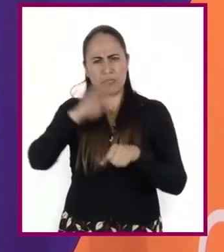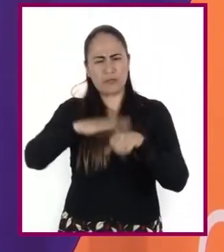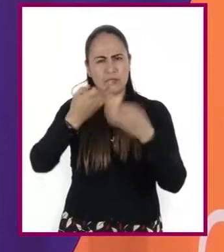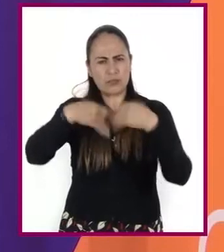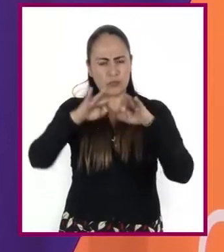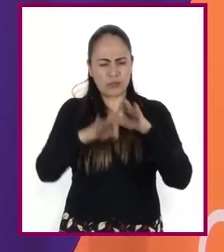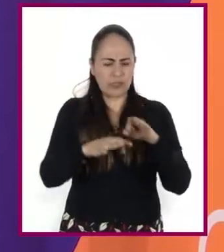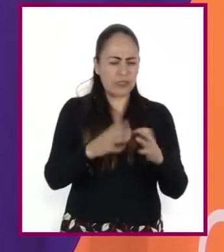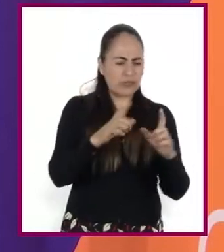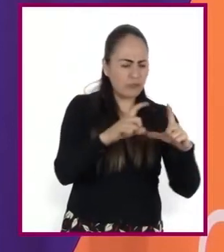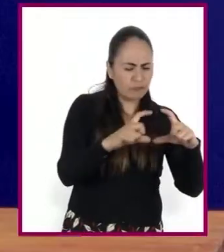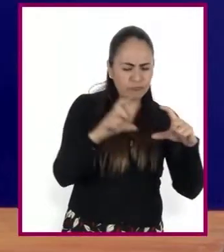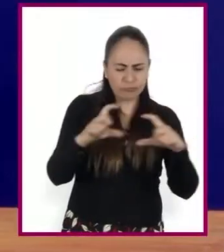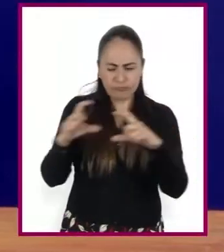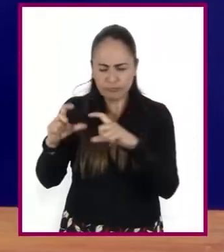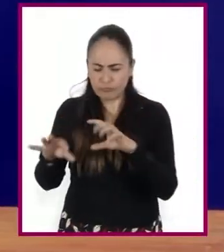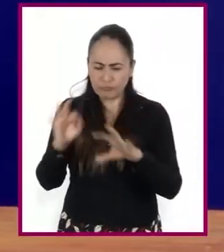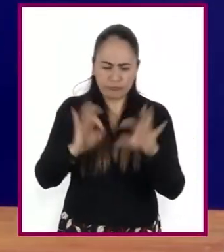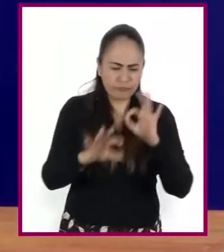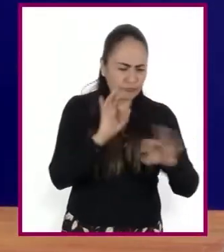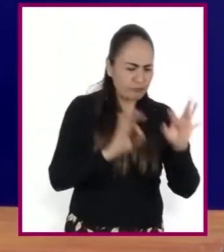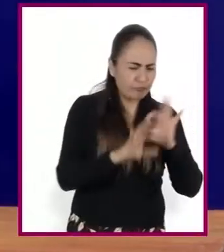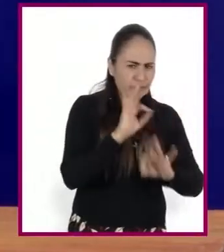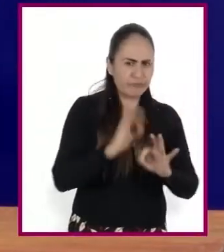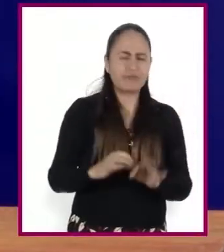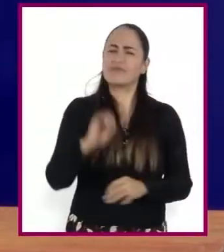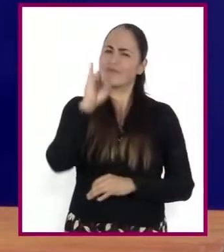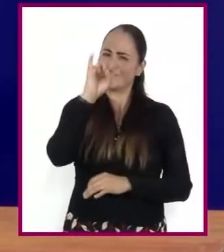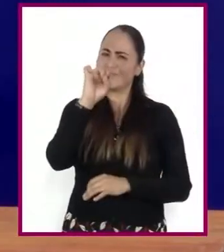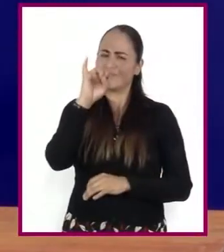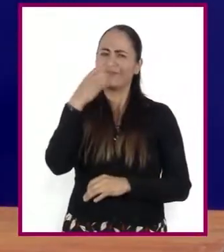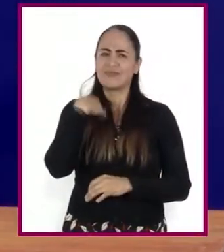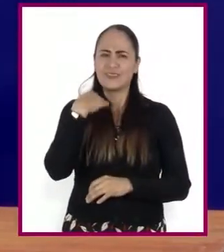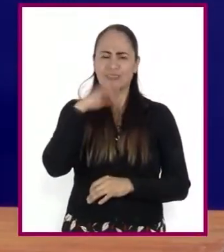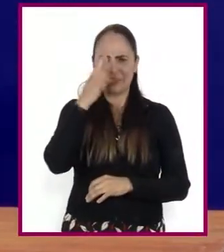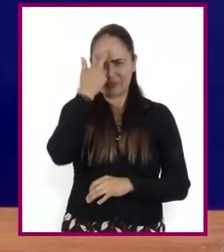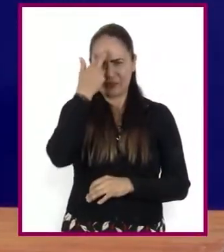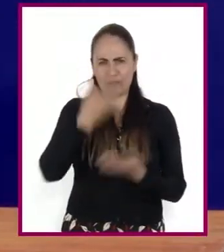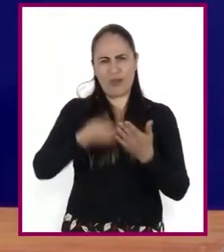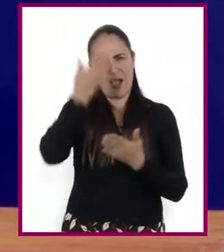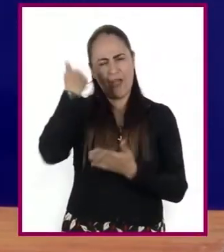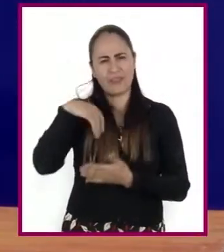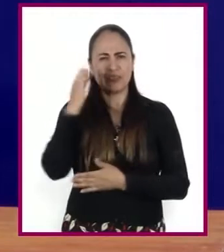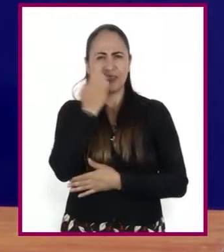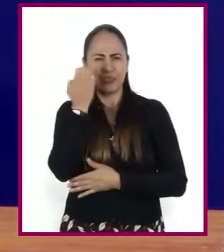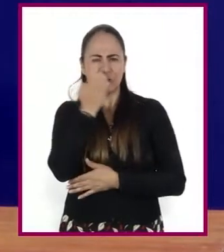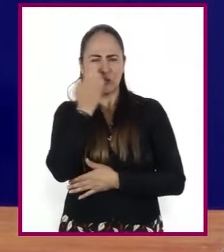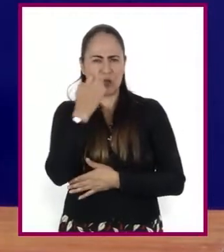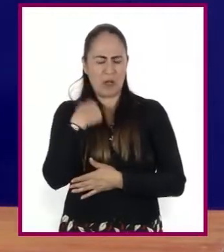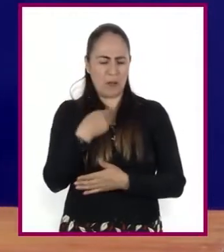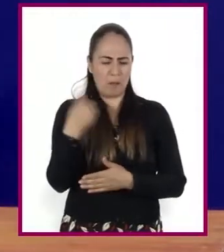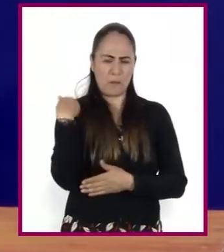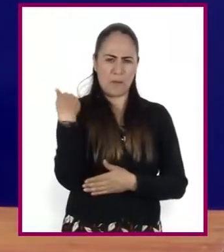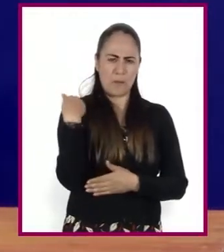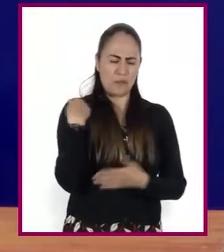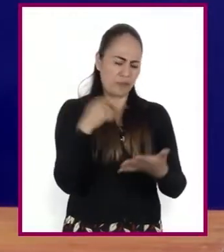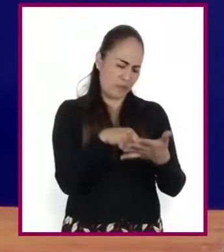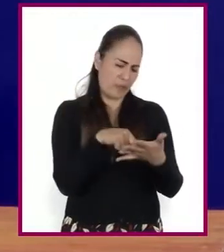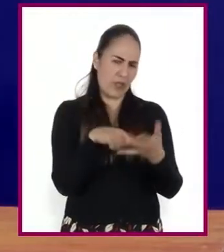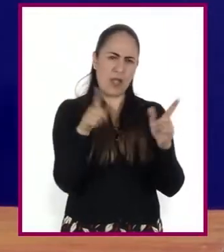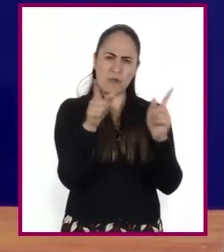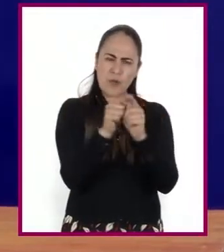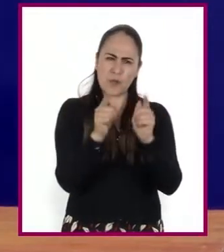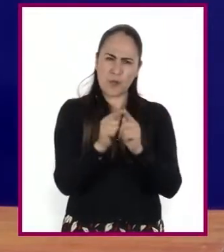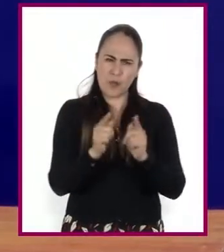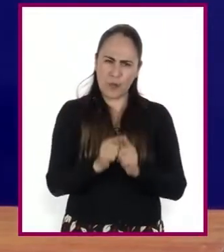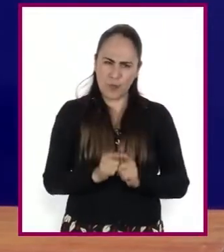de diferentes textos. Sí, de hecho, yo recuerdo que en la escuela nos pedían con frecuencia que contáramos brevemente de